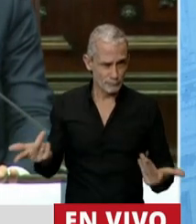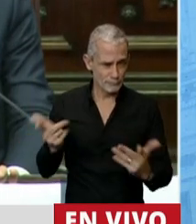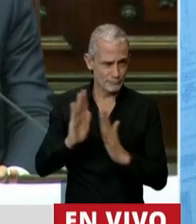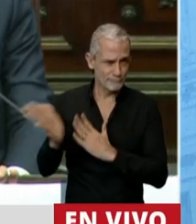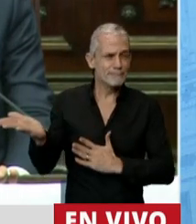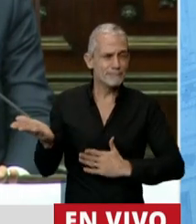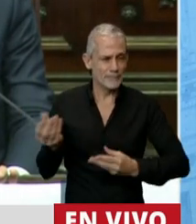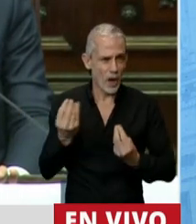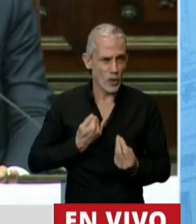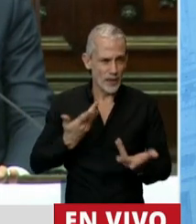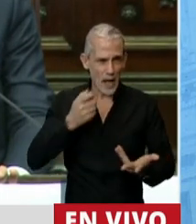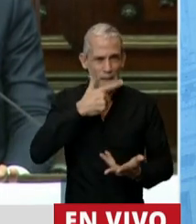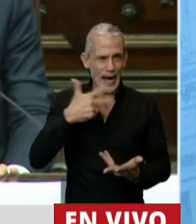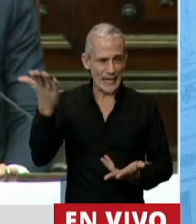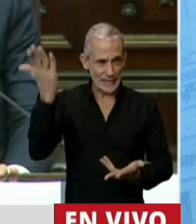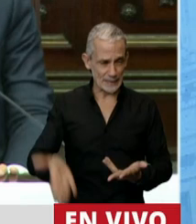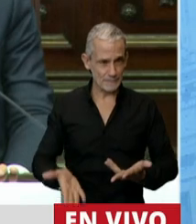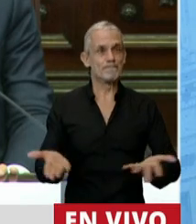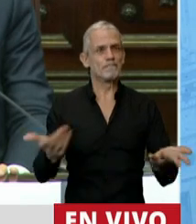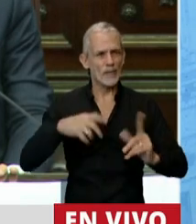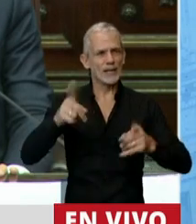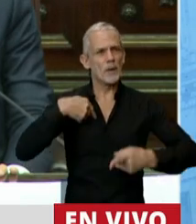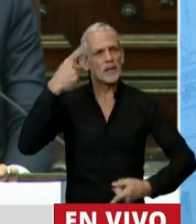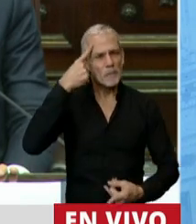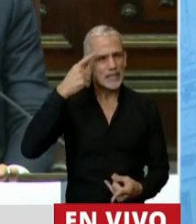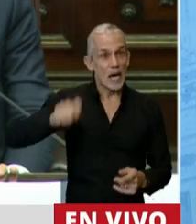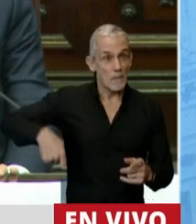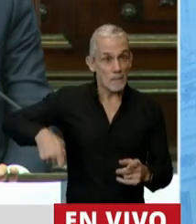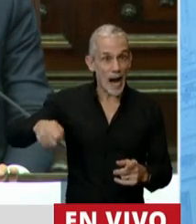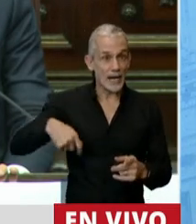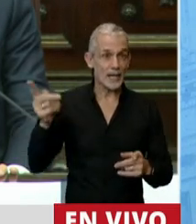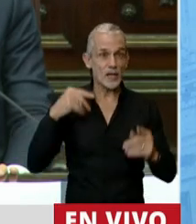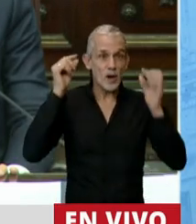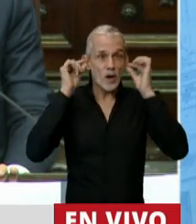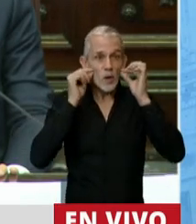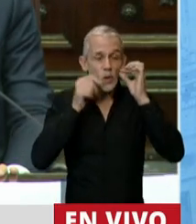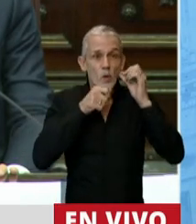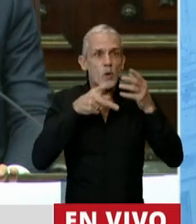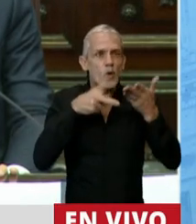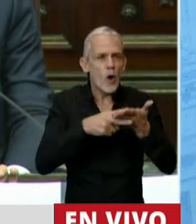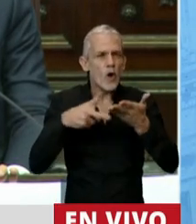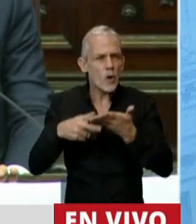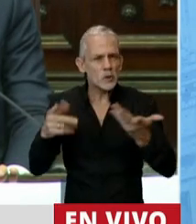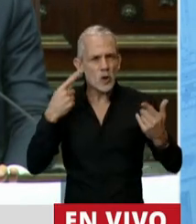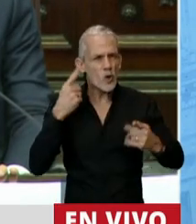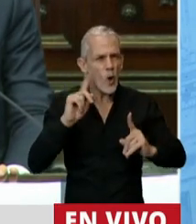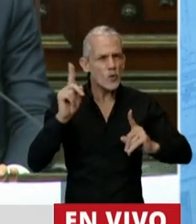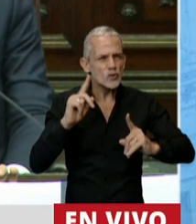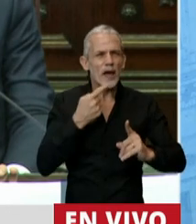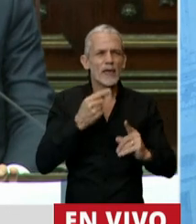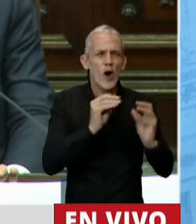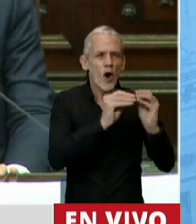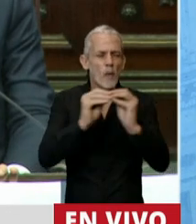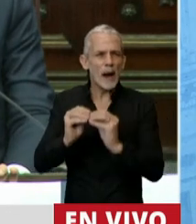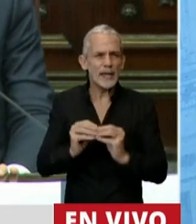Y habría que pensar. también pensé que el diputado propinante estaba lejos del micrófono o del audio porque no escuchó lo que dijeron sus